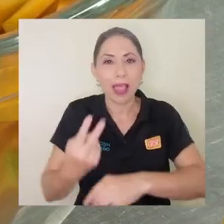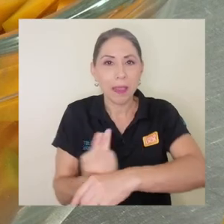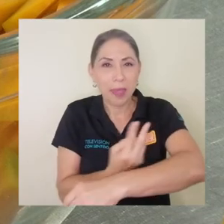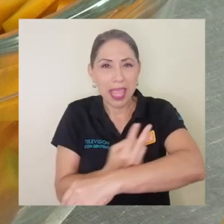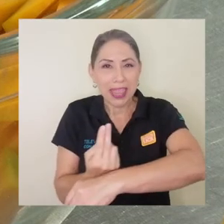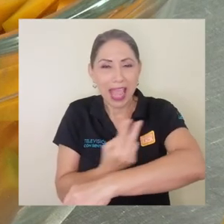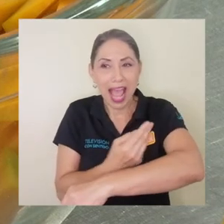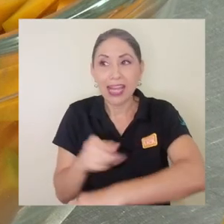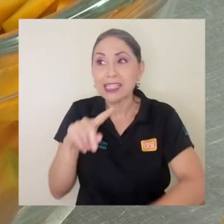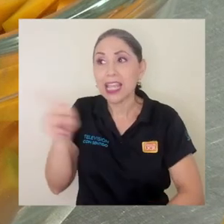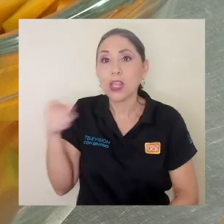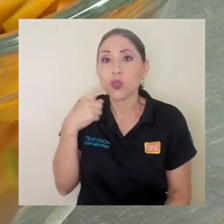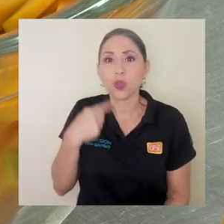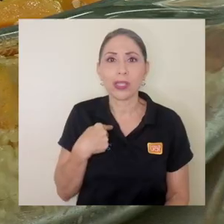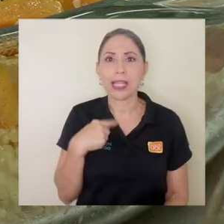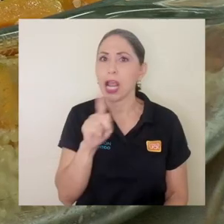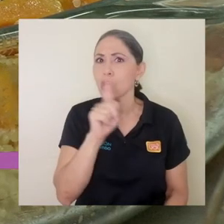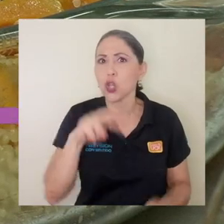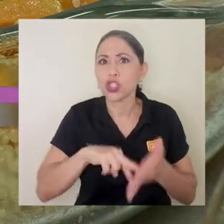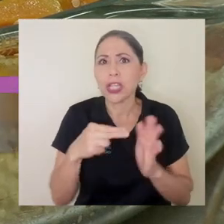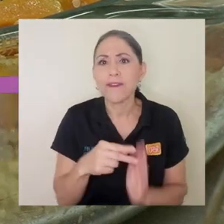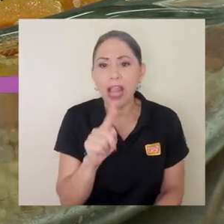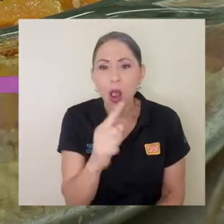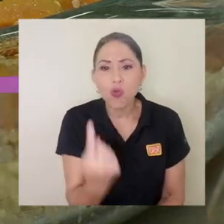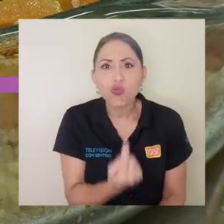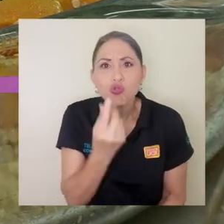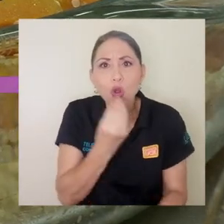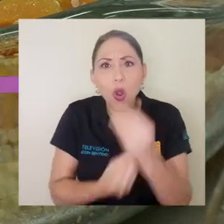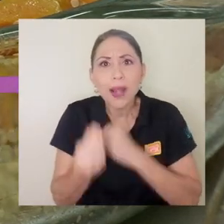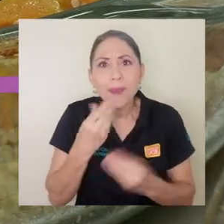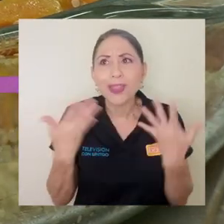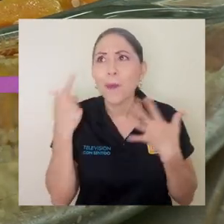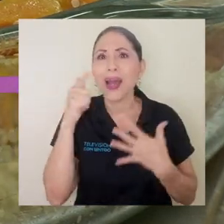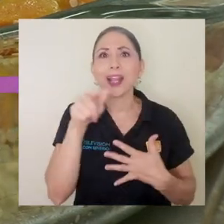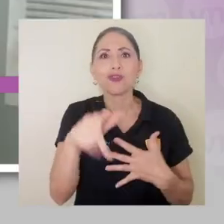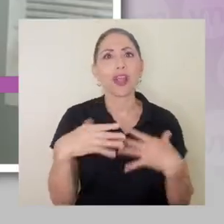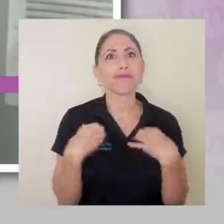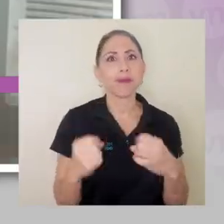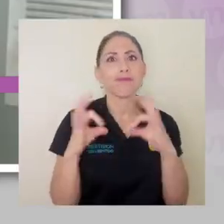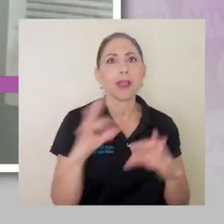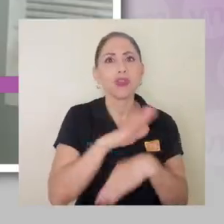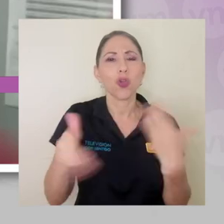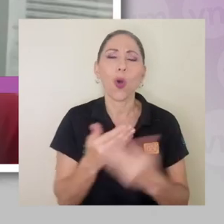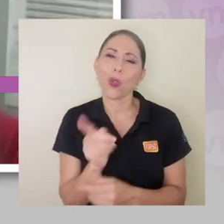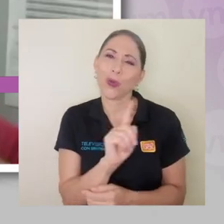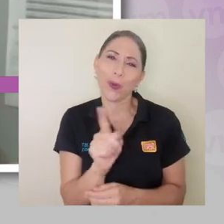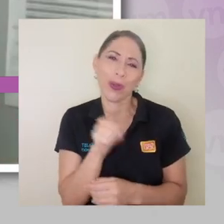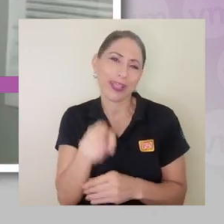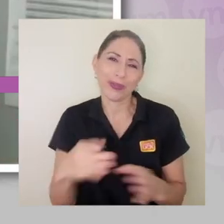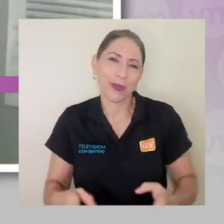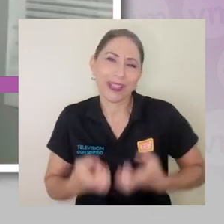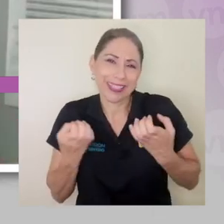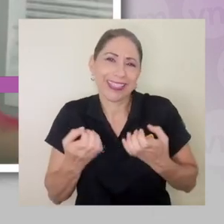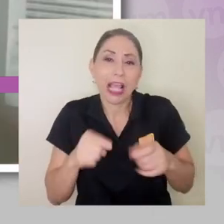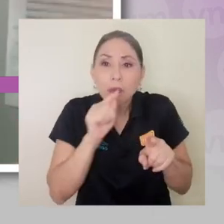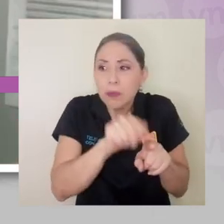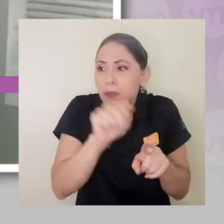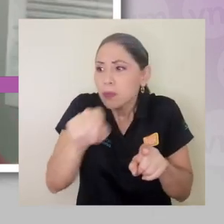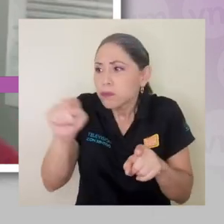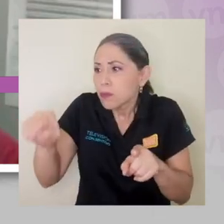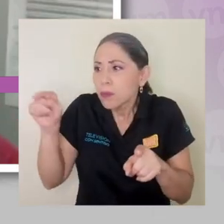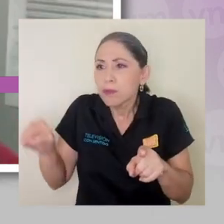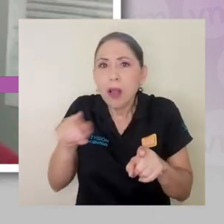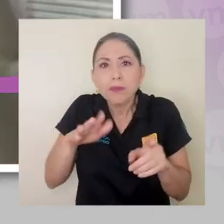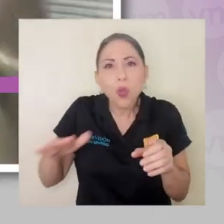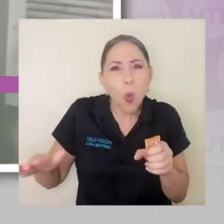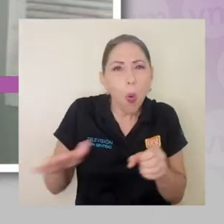vegetales, ¿verdad? Y ella nos decía, no es que hay un solo alimento que nos va a curar de todo, ¿verdad? Eso no existe, sino que es todo en conjunto, ¿verdad? Es una cuestión